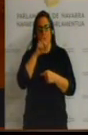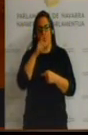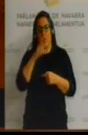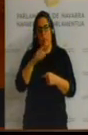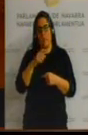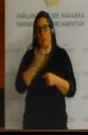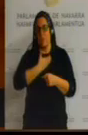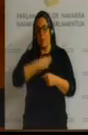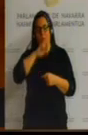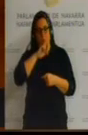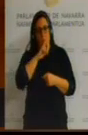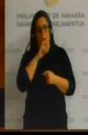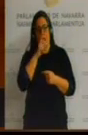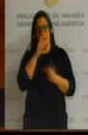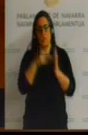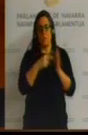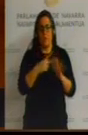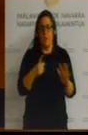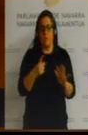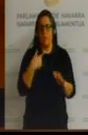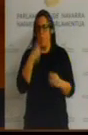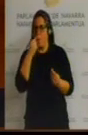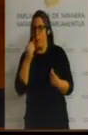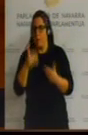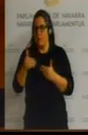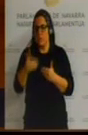superávit que va a tener en el 2017 el propio ayuntamiento.